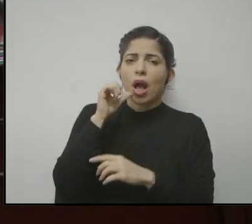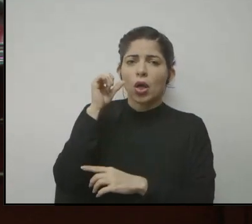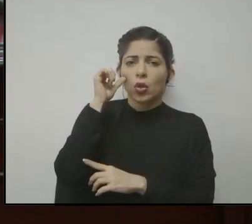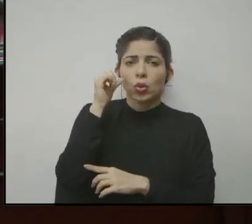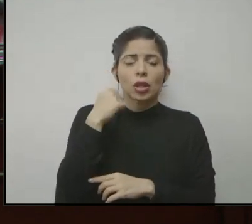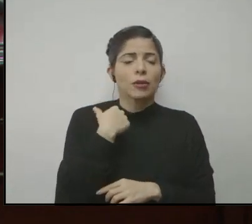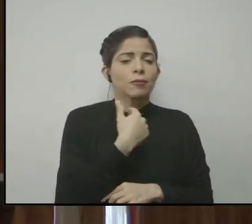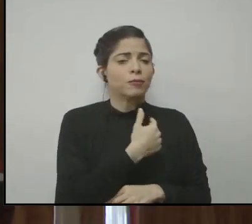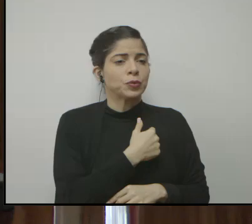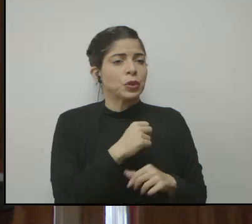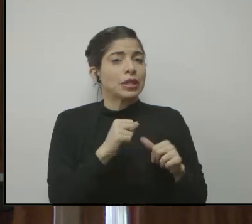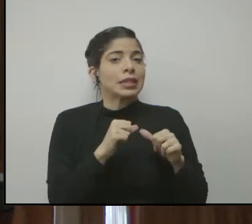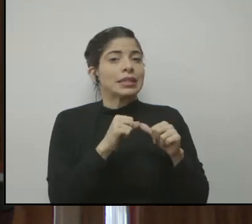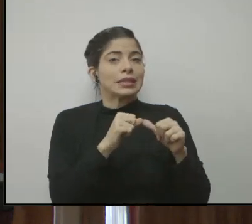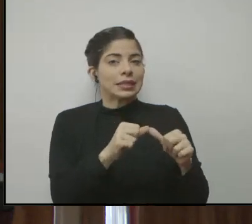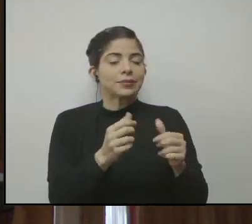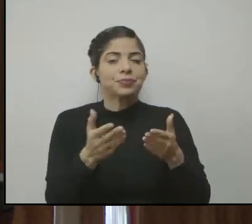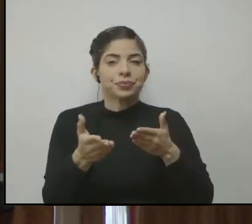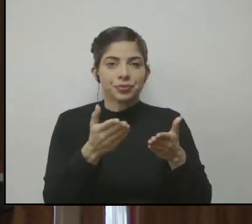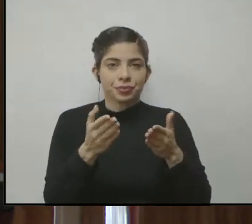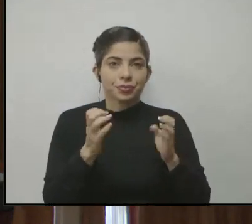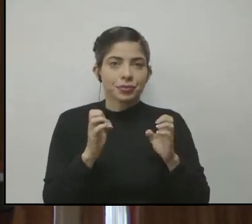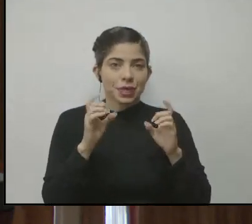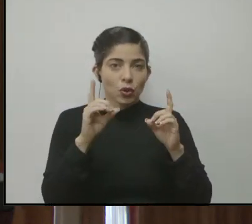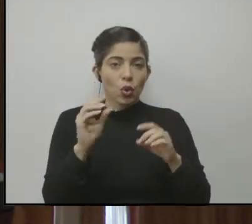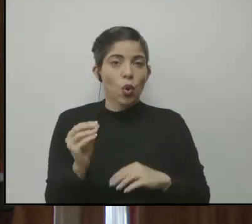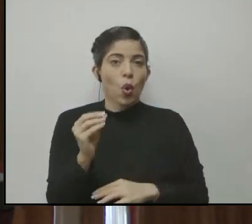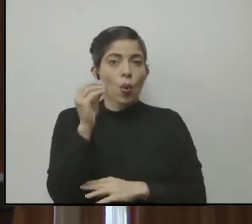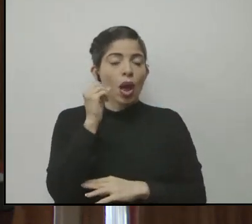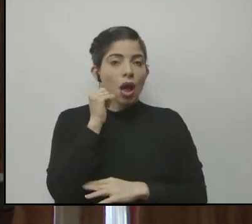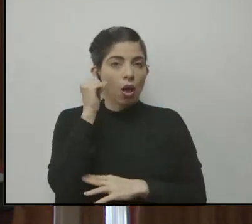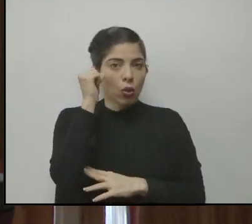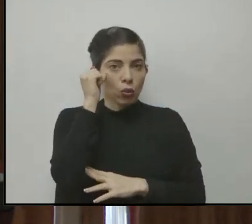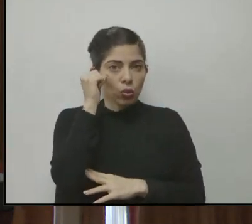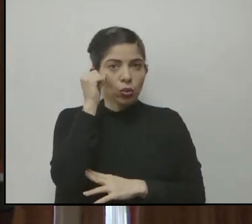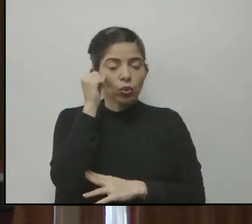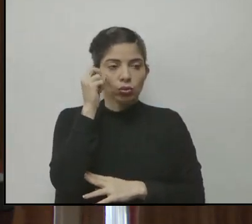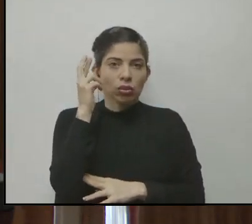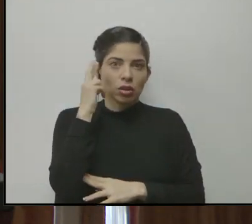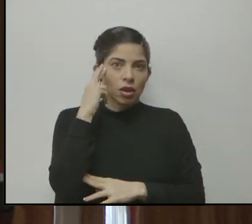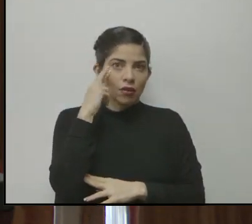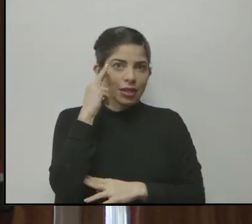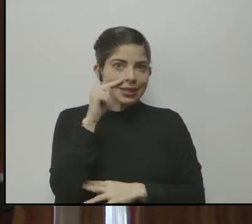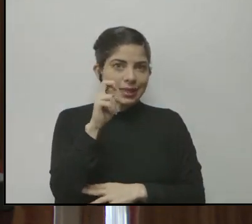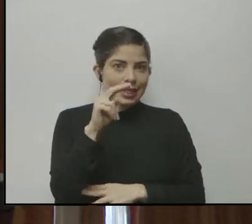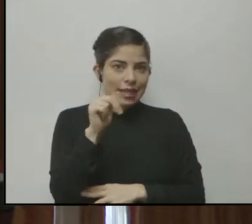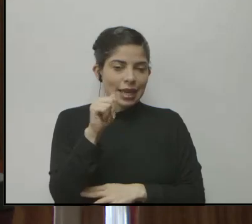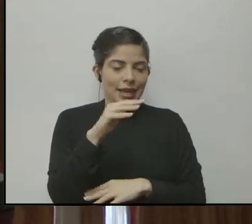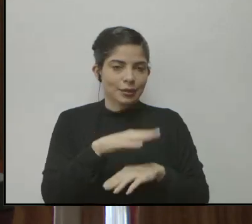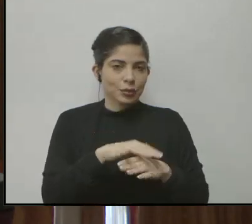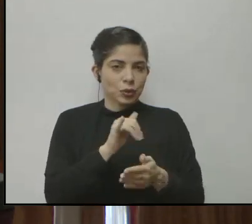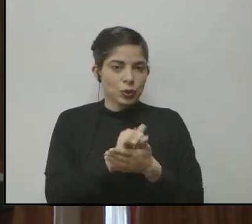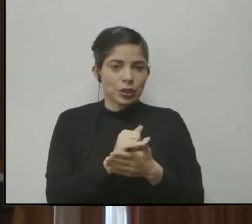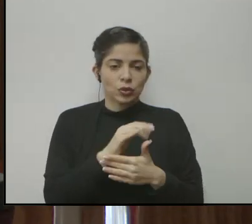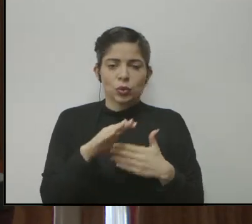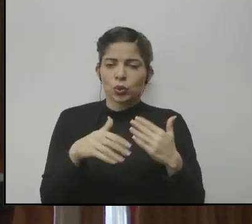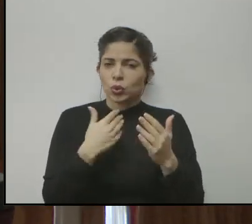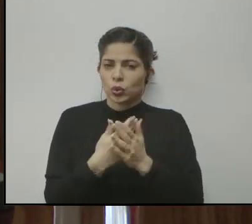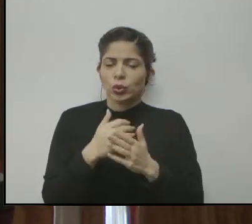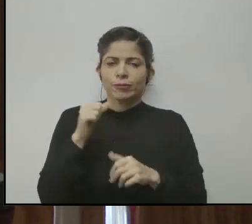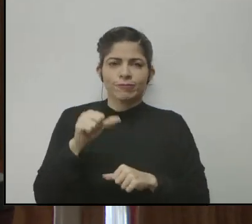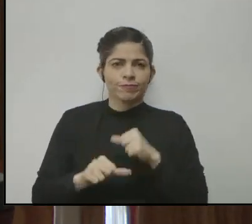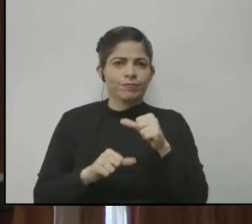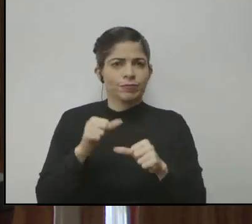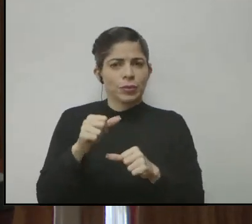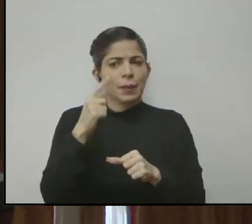de adultos? Bueno, el servicio de la educación de jóvenes adultos. Lleva razón Doña Nena en ese sentido. Está haciendo todos los esfuerzos